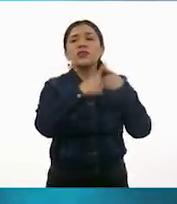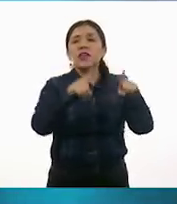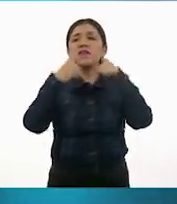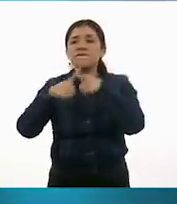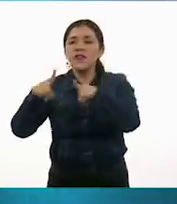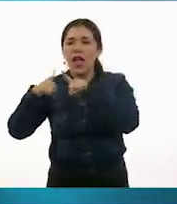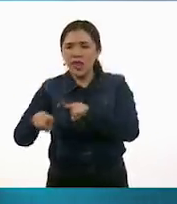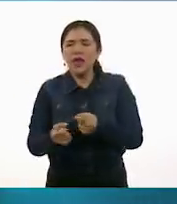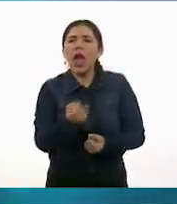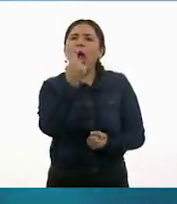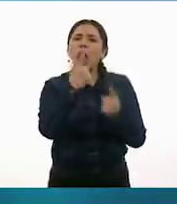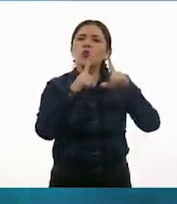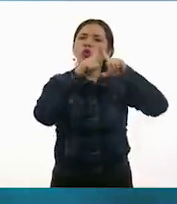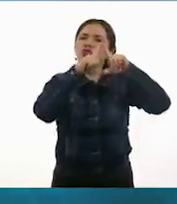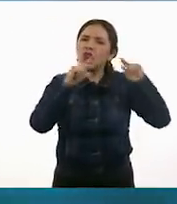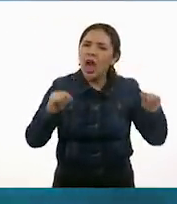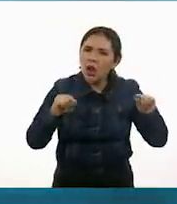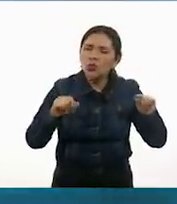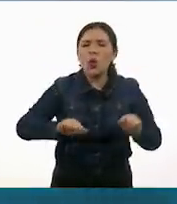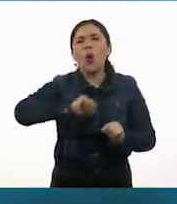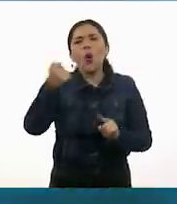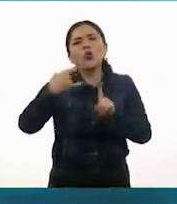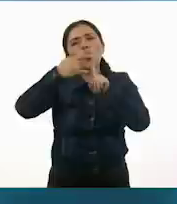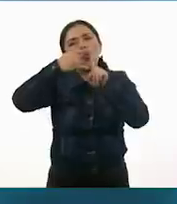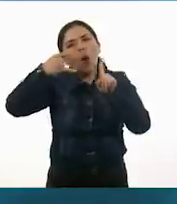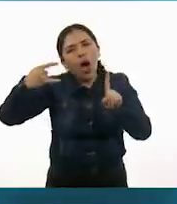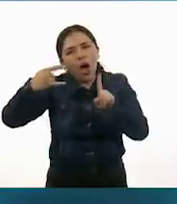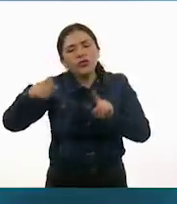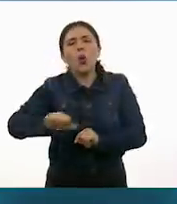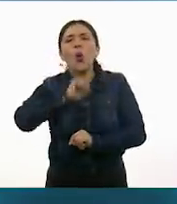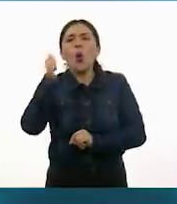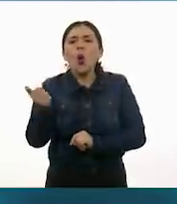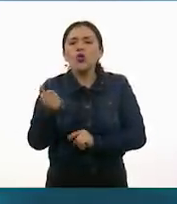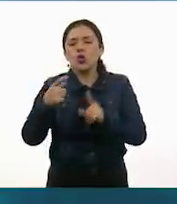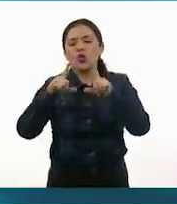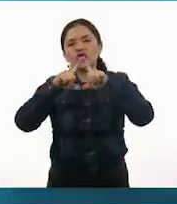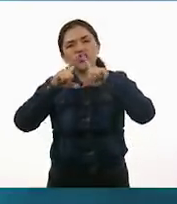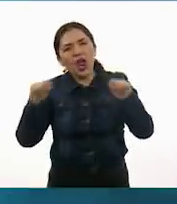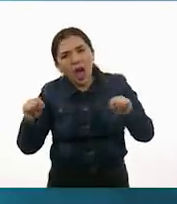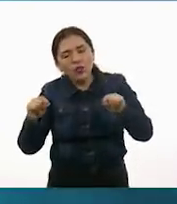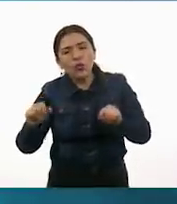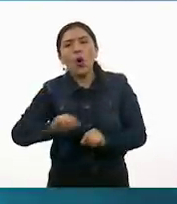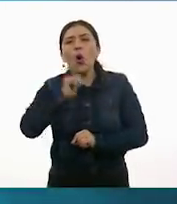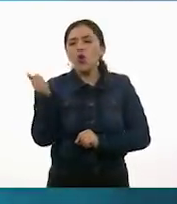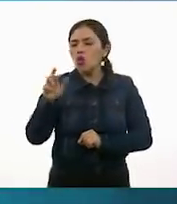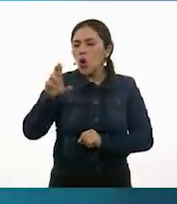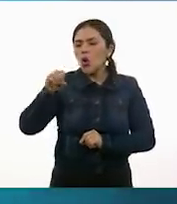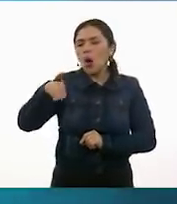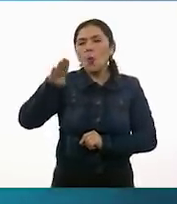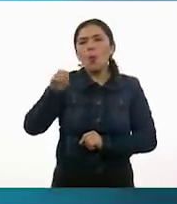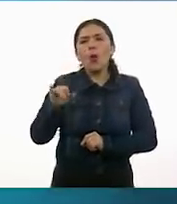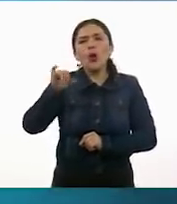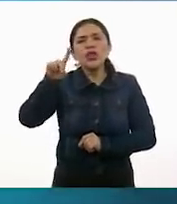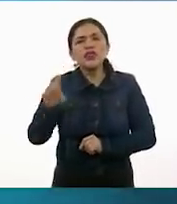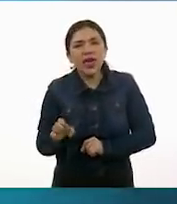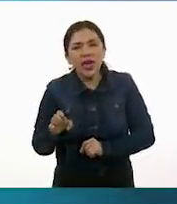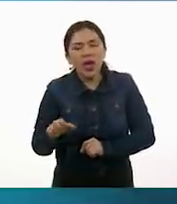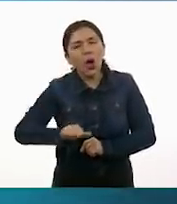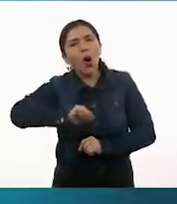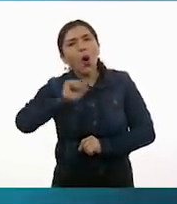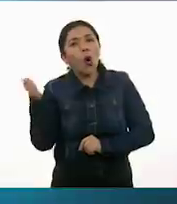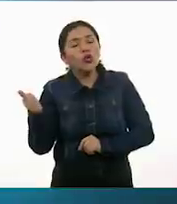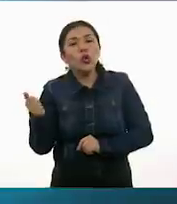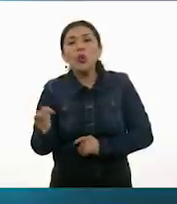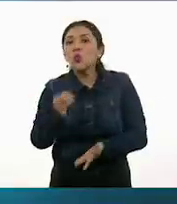En unos se usaron triángulos, un cuadrado, en otros triángulos, un romboide y en